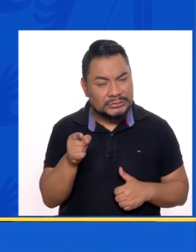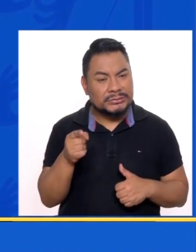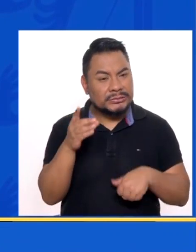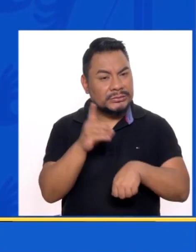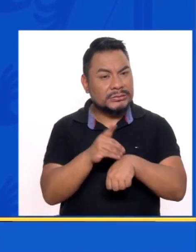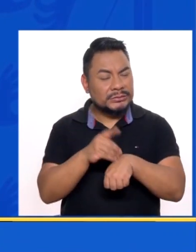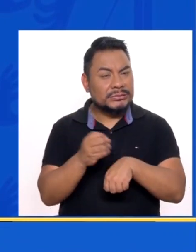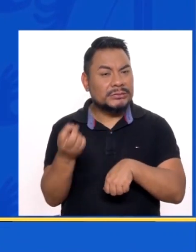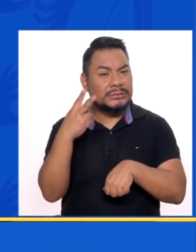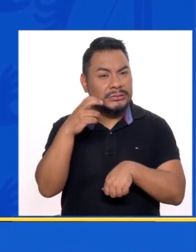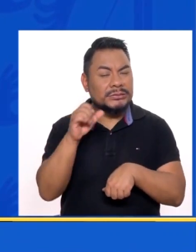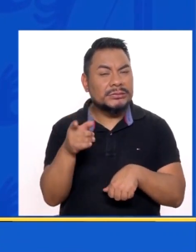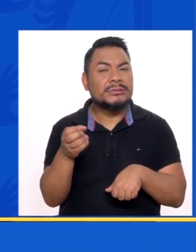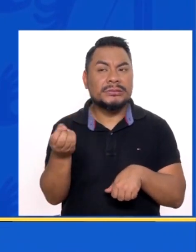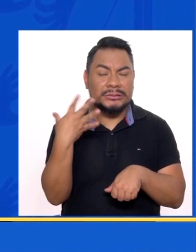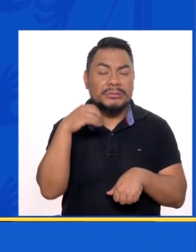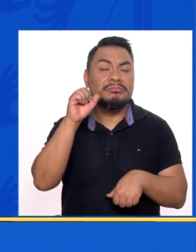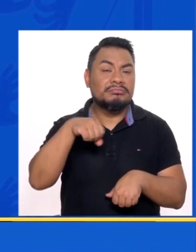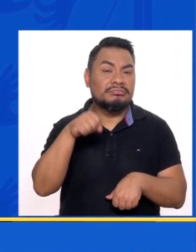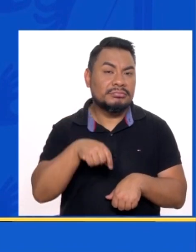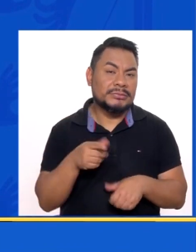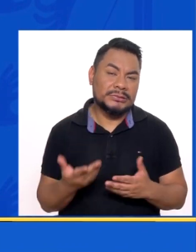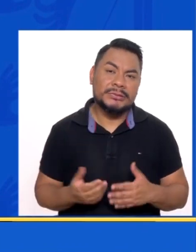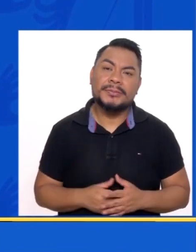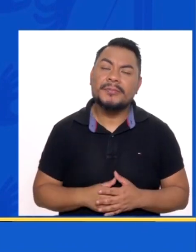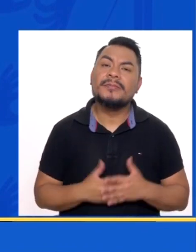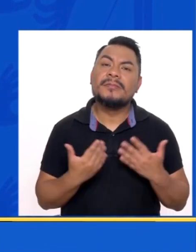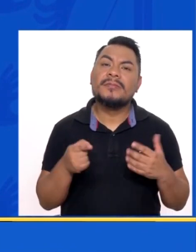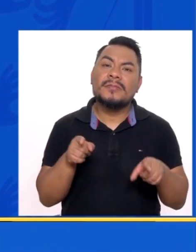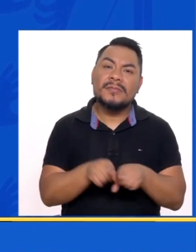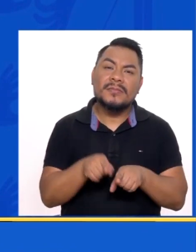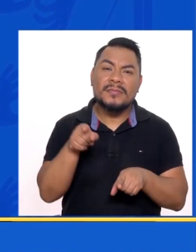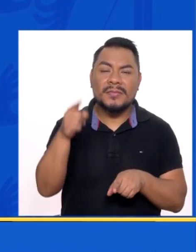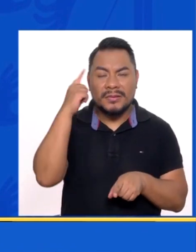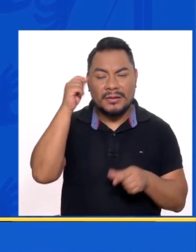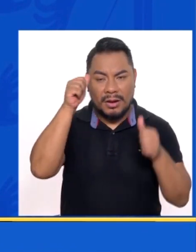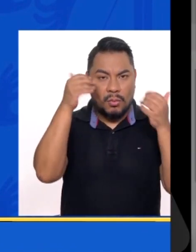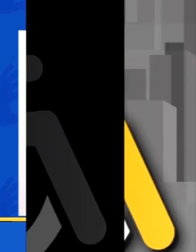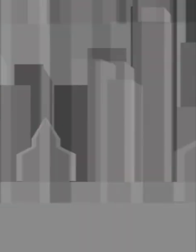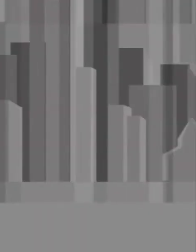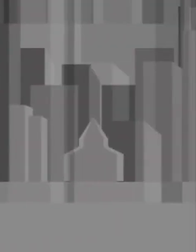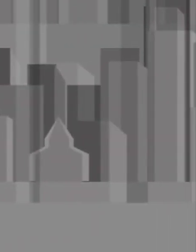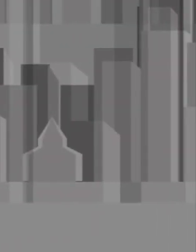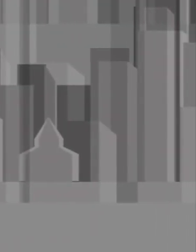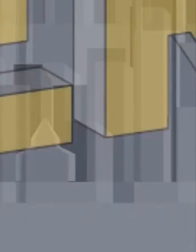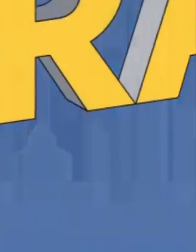médicos Ya diagnosticaron Que efectivamente Diego Tenía el síndrome De autismo